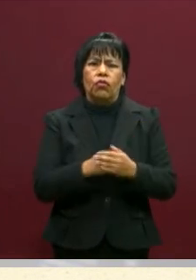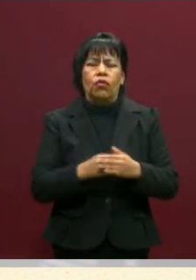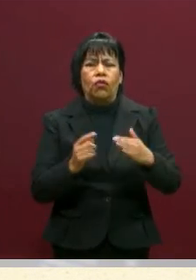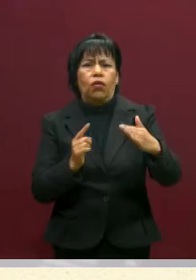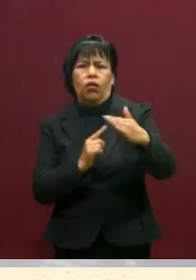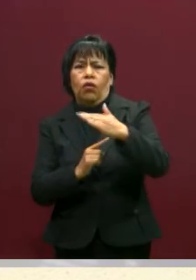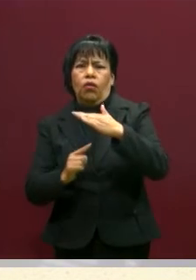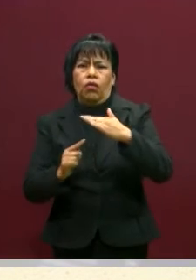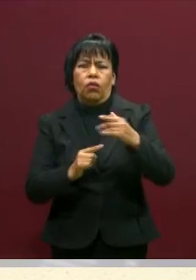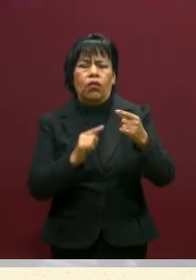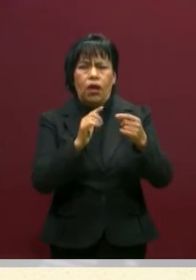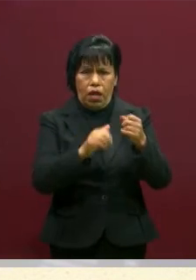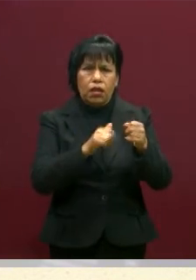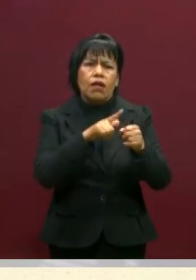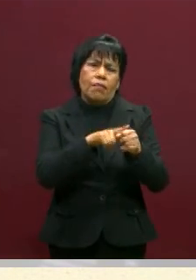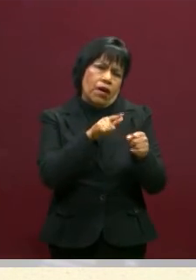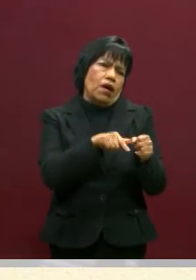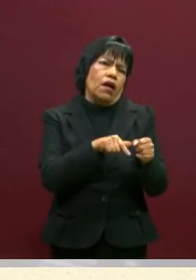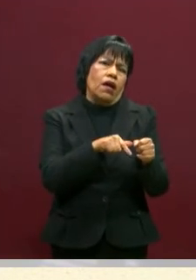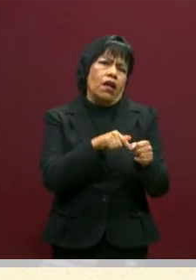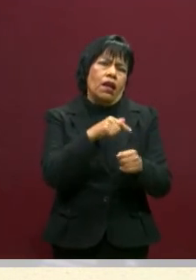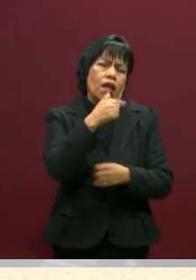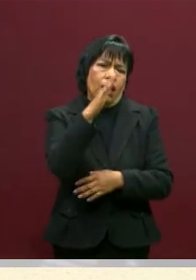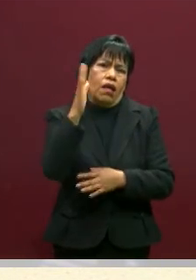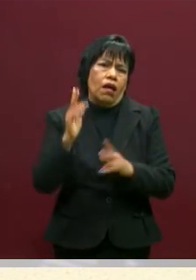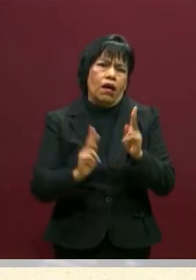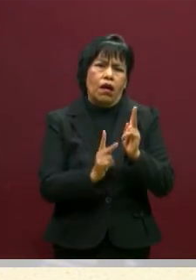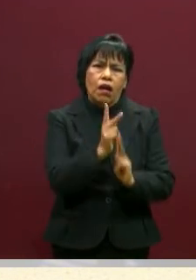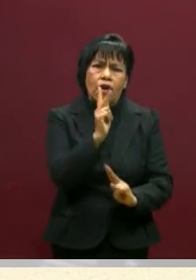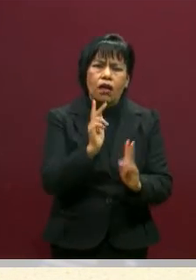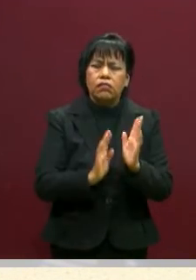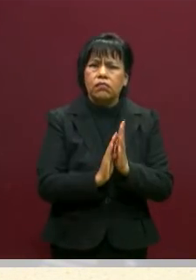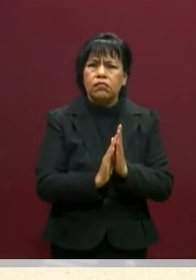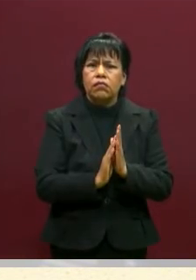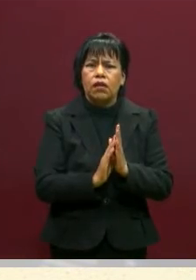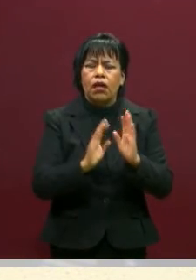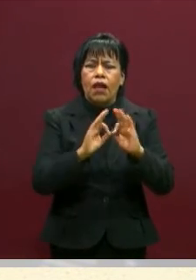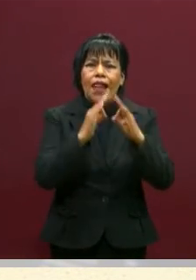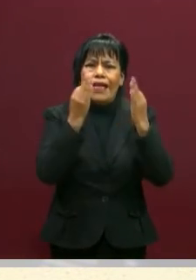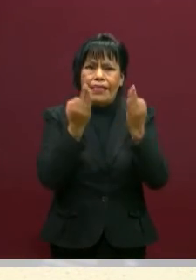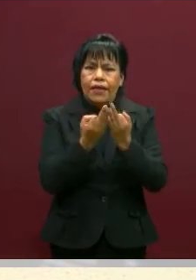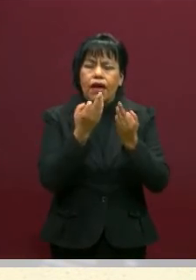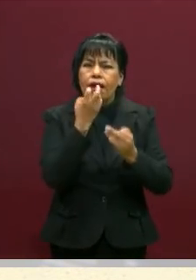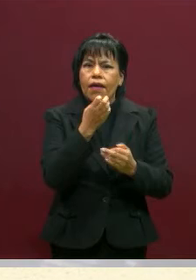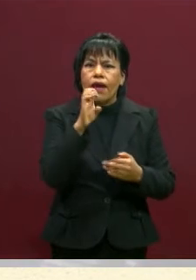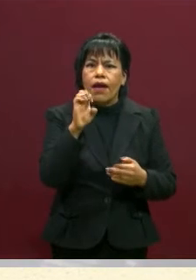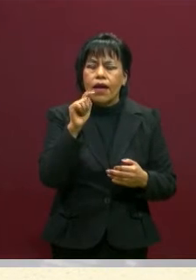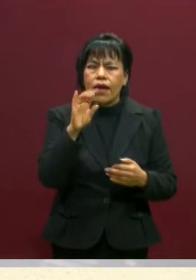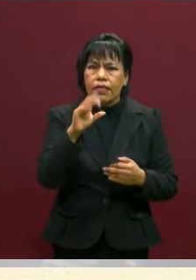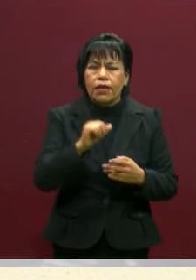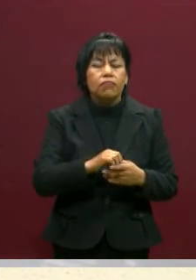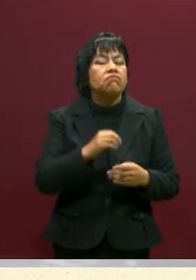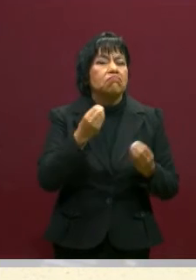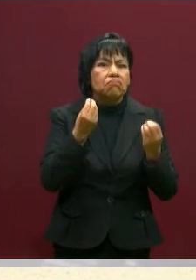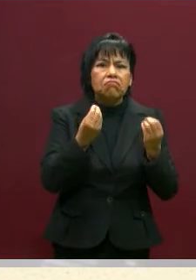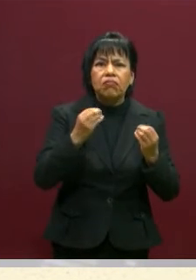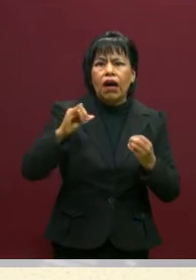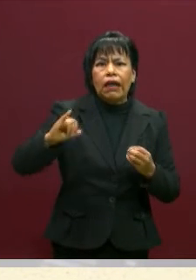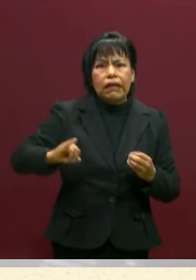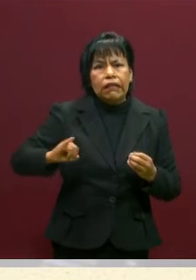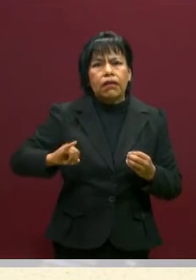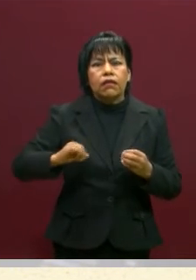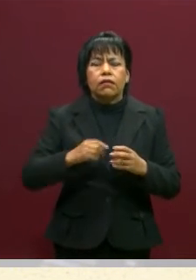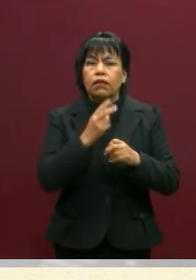los animales, las plantas, el cosmos, la tierra. Por eso esta ética es tan interesante, ¿verdad? Que